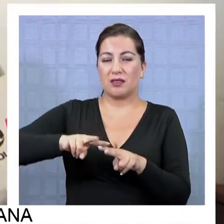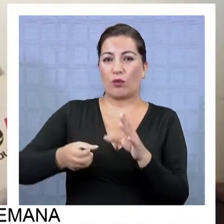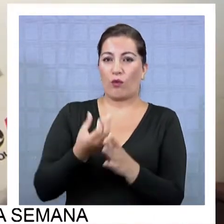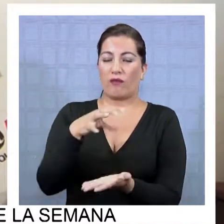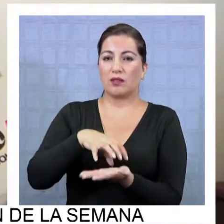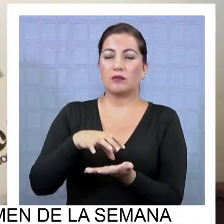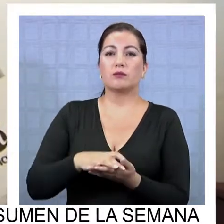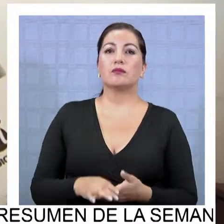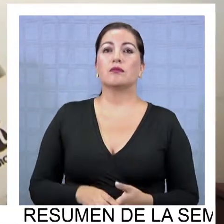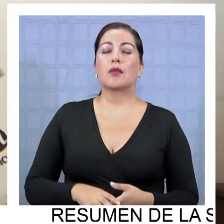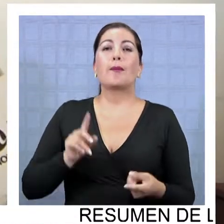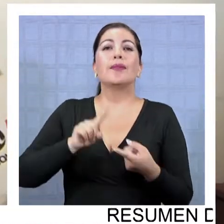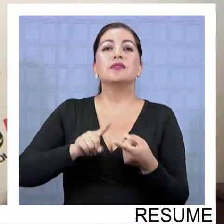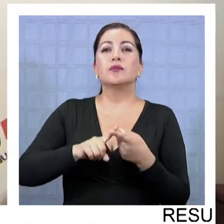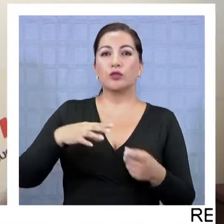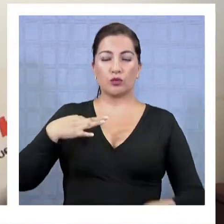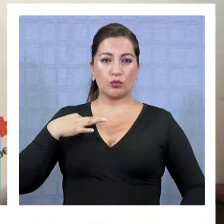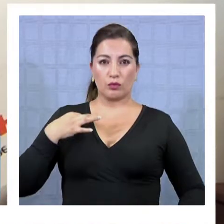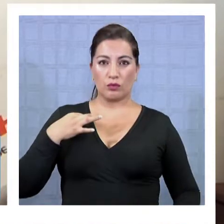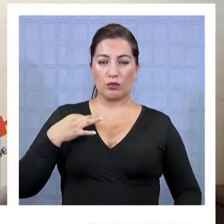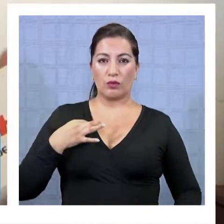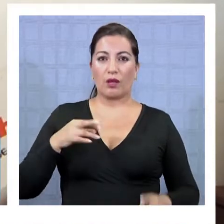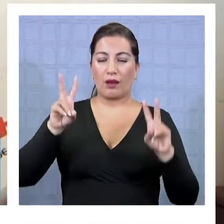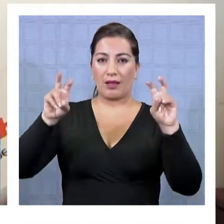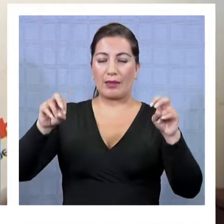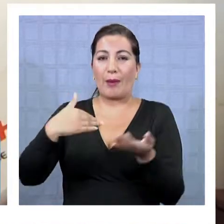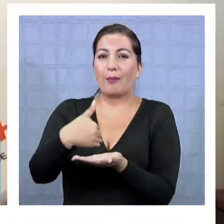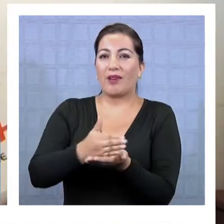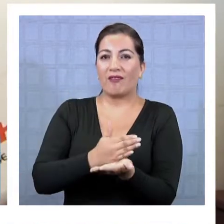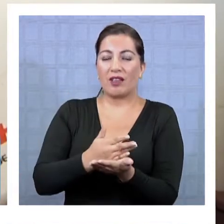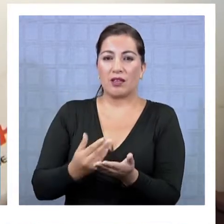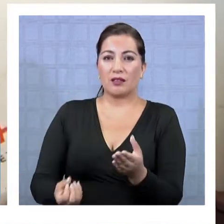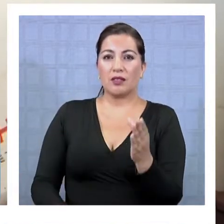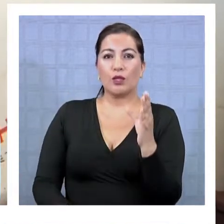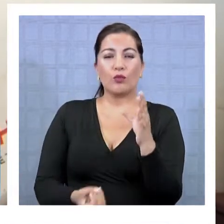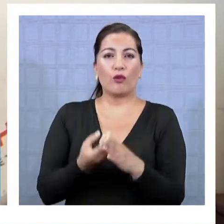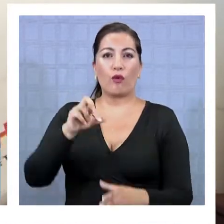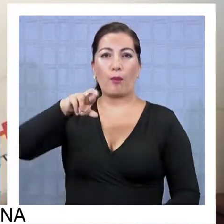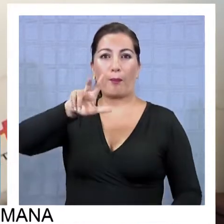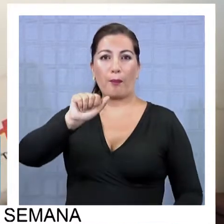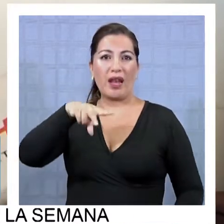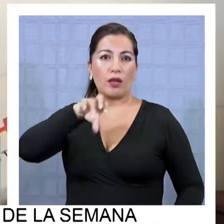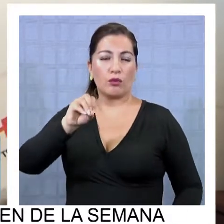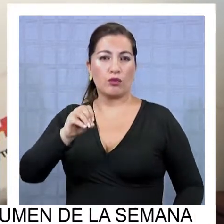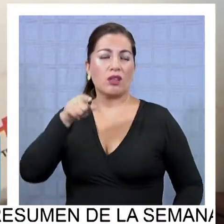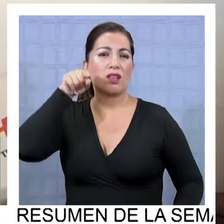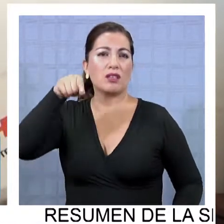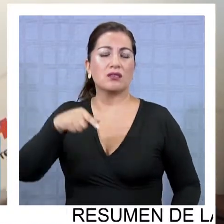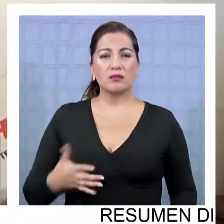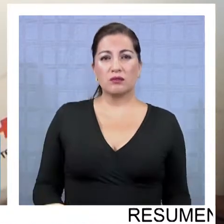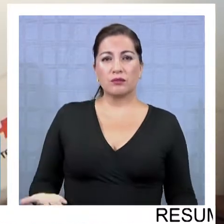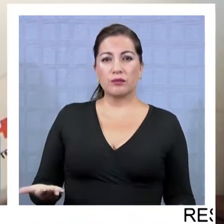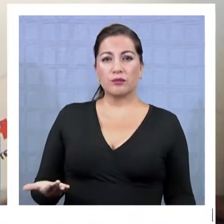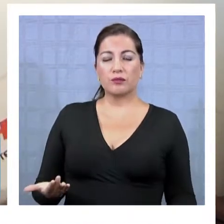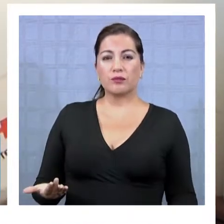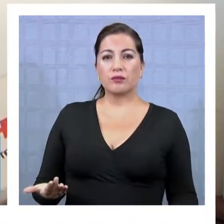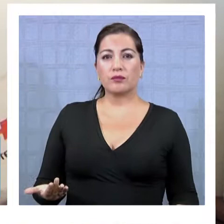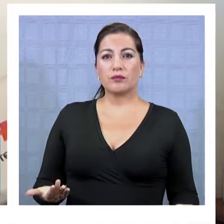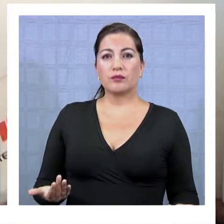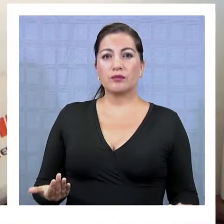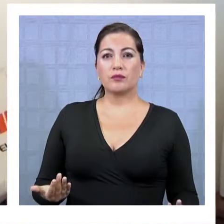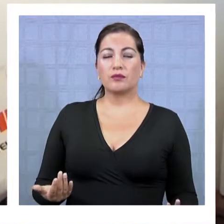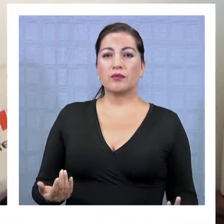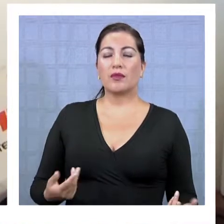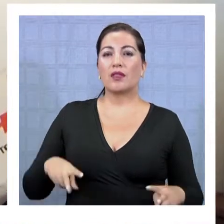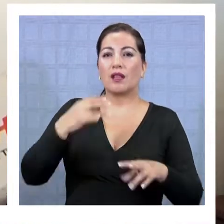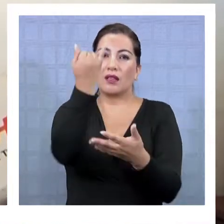Con la participación ciudadana con respecto a la planificación de este plano regulador comunal, tengo una proyección de poder